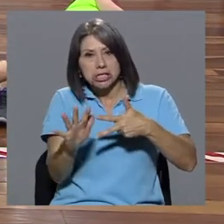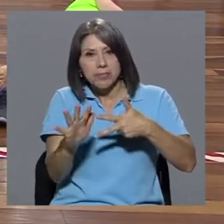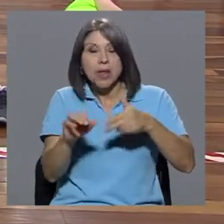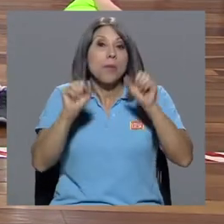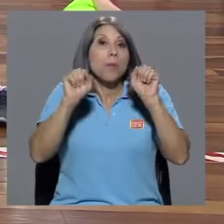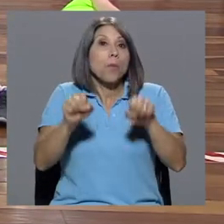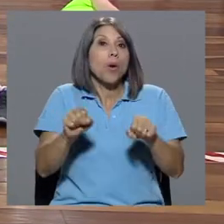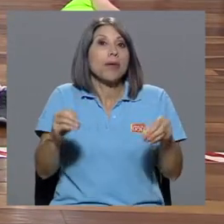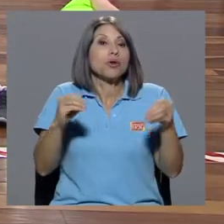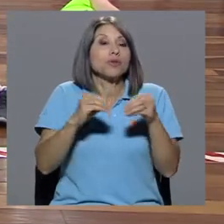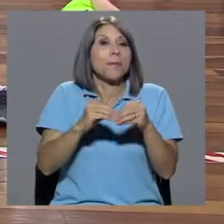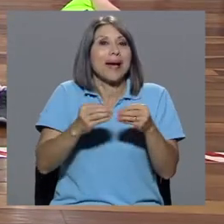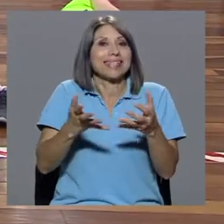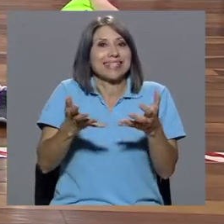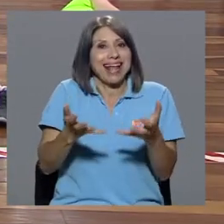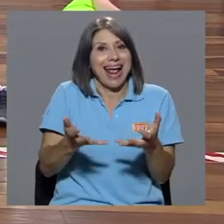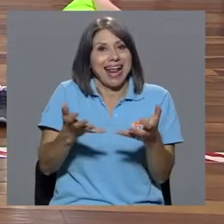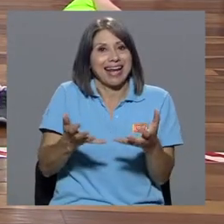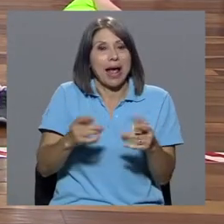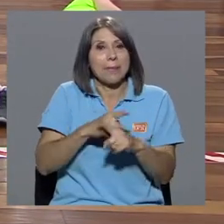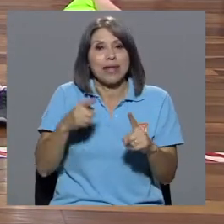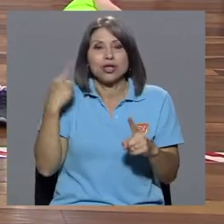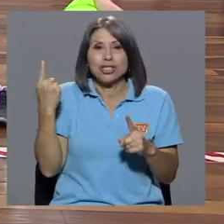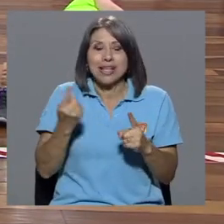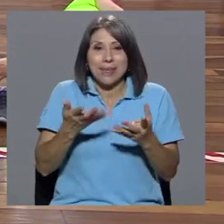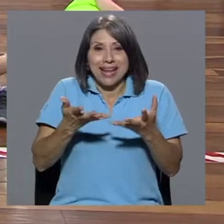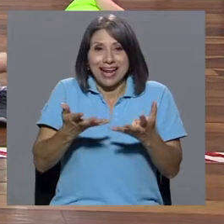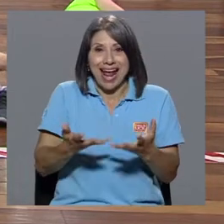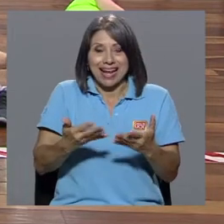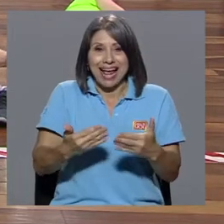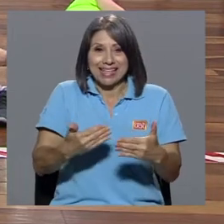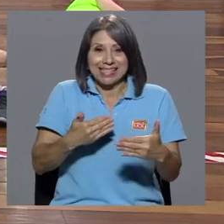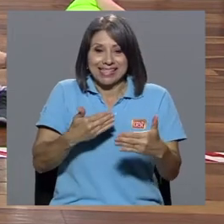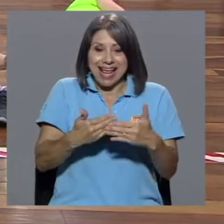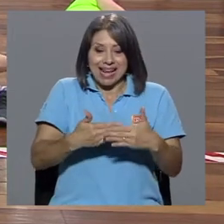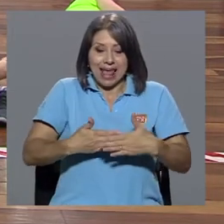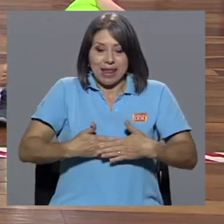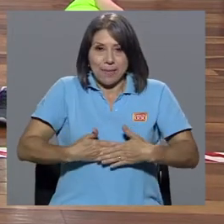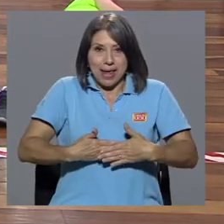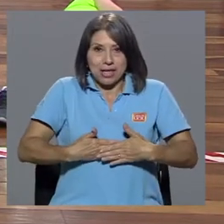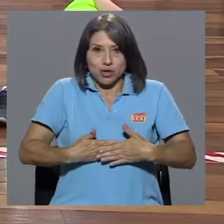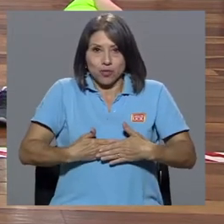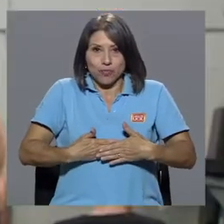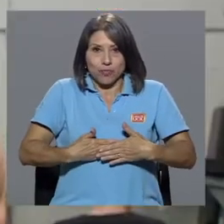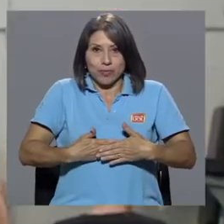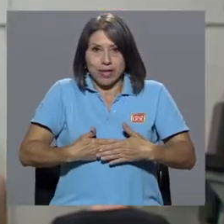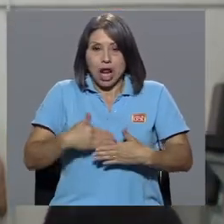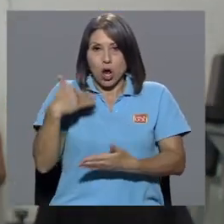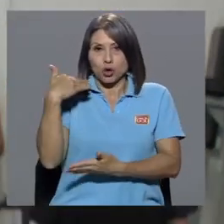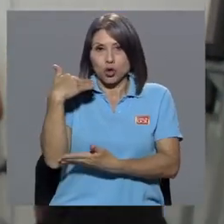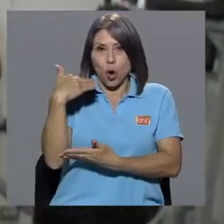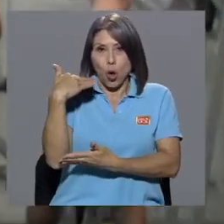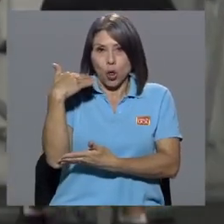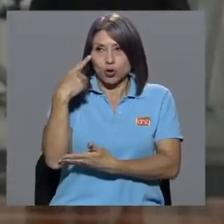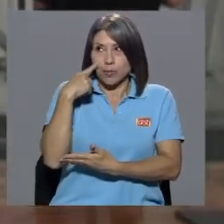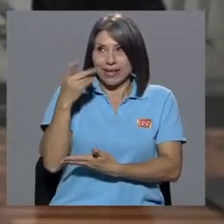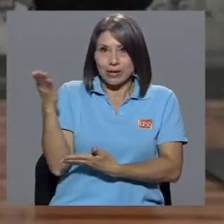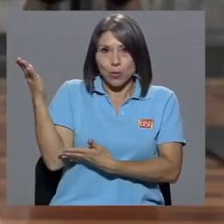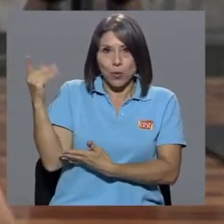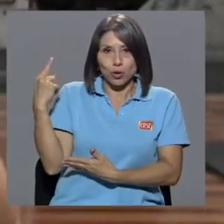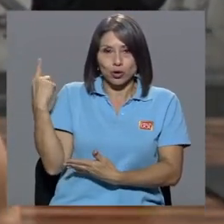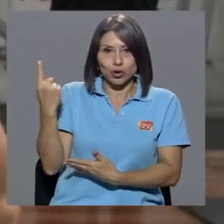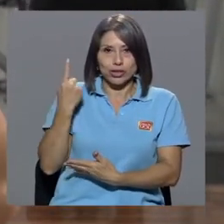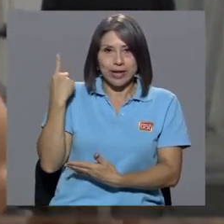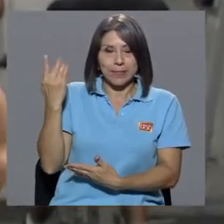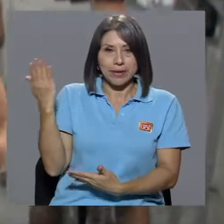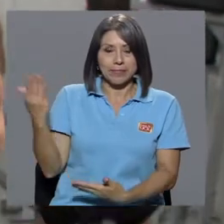carga a nuestro ejercicio, manteniendo esa carga siempre cerca del pecho, cerca de nuestro cuerpo, y nuestros codos siempre cerrados.